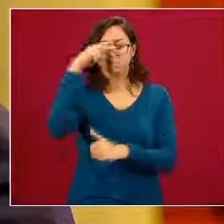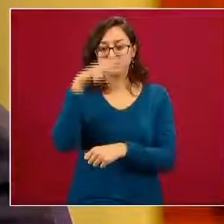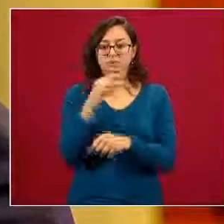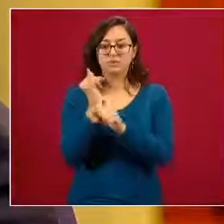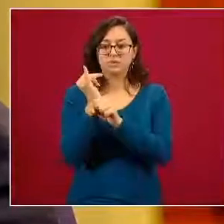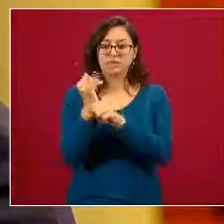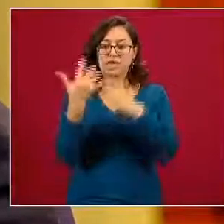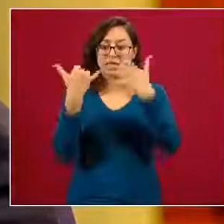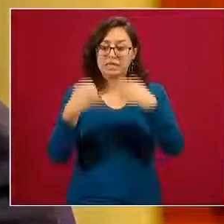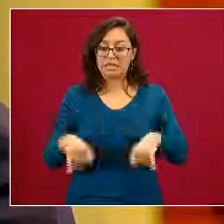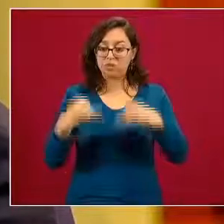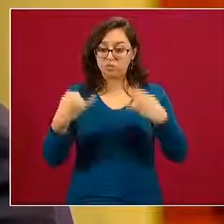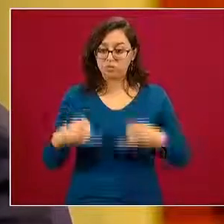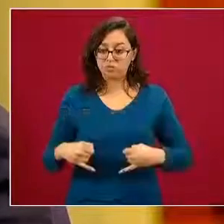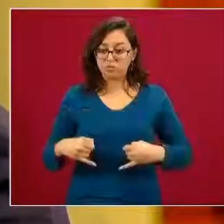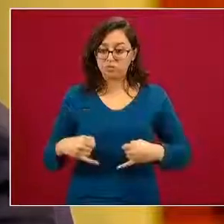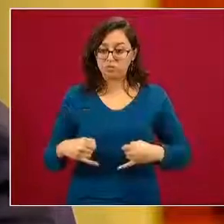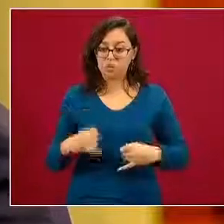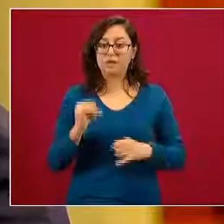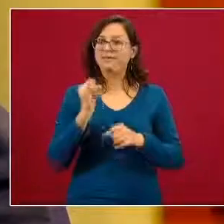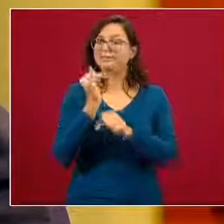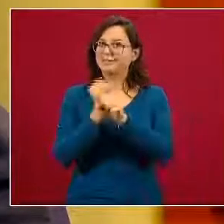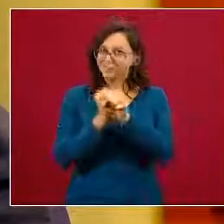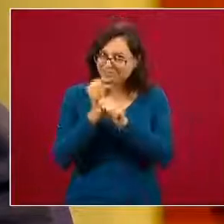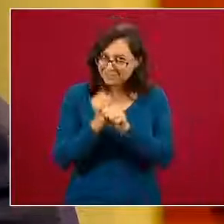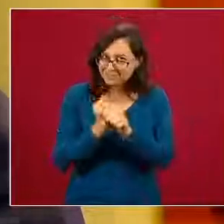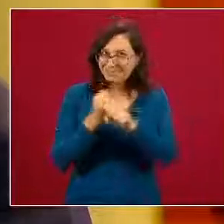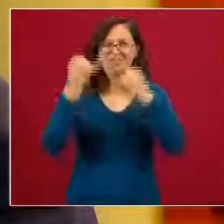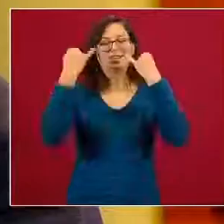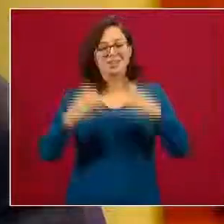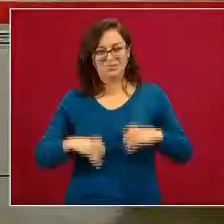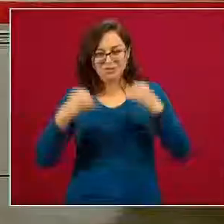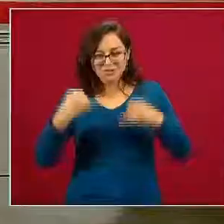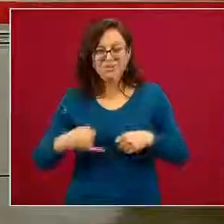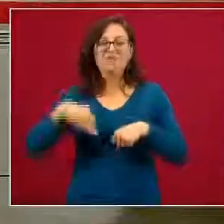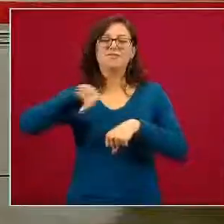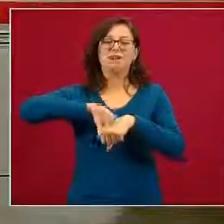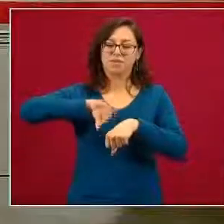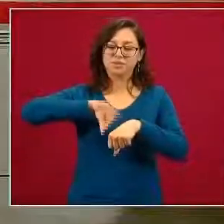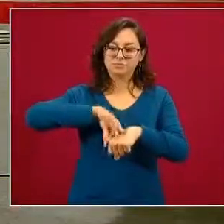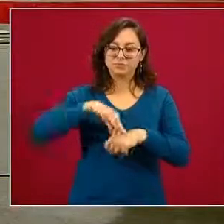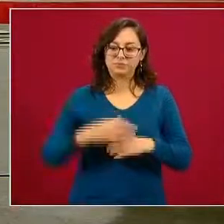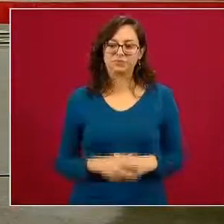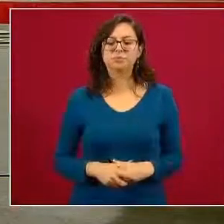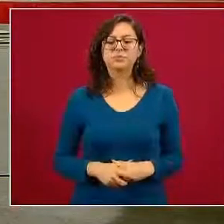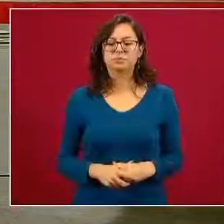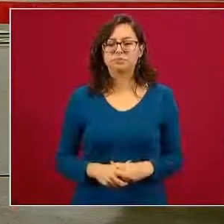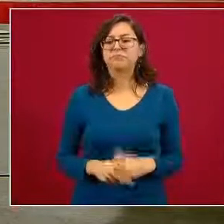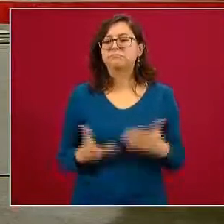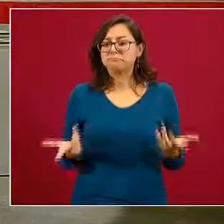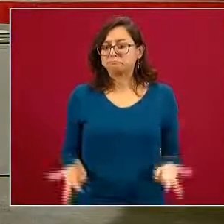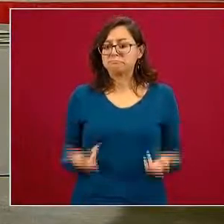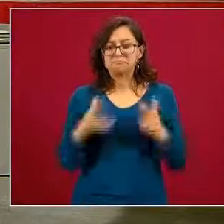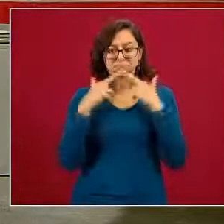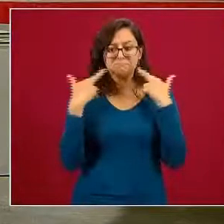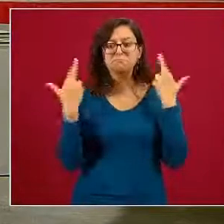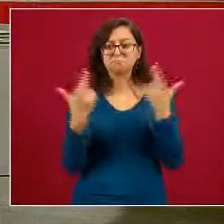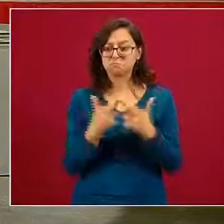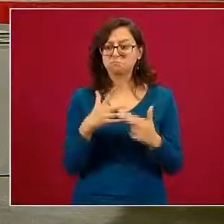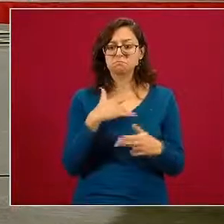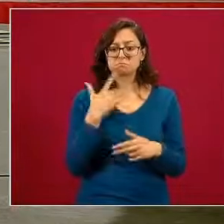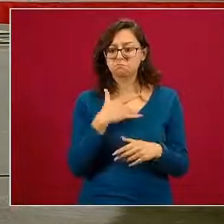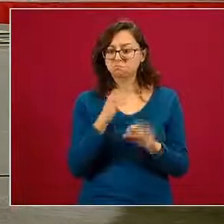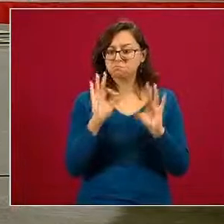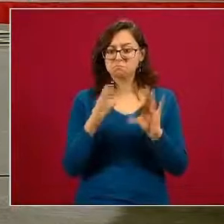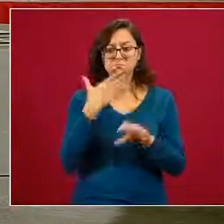Industria de Investigación en Industria Farmacéutica la reunión fue muy productiva estimo fue